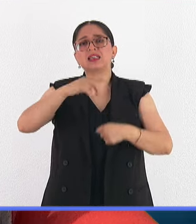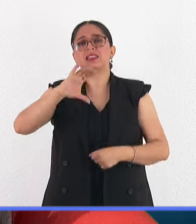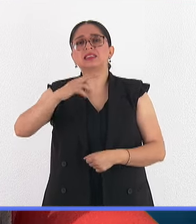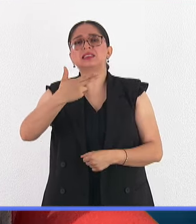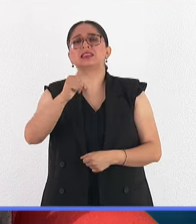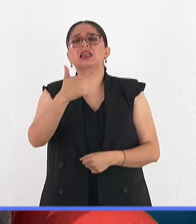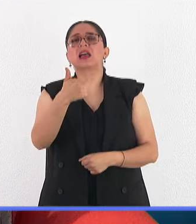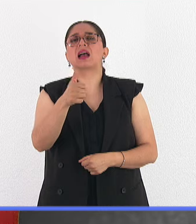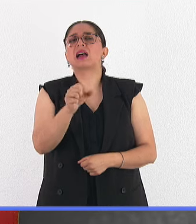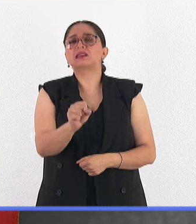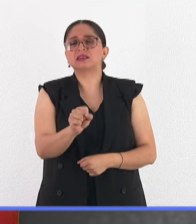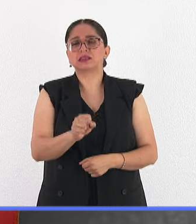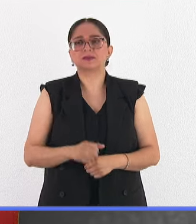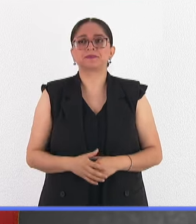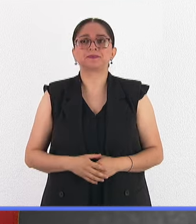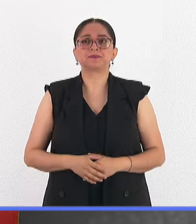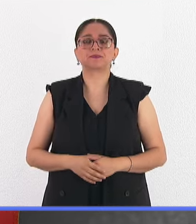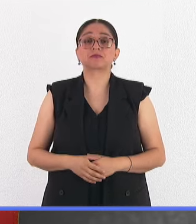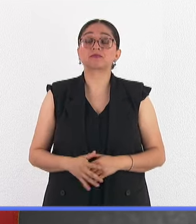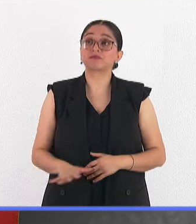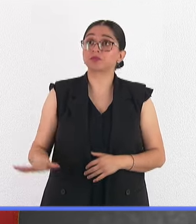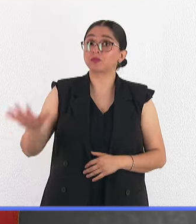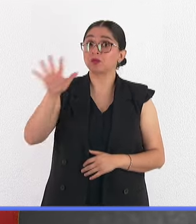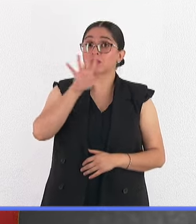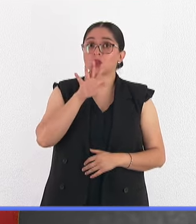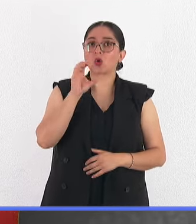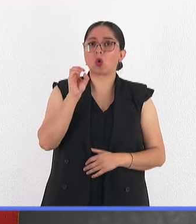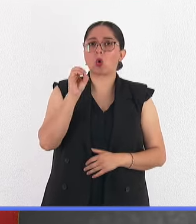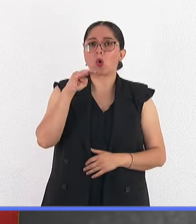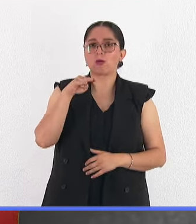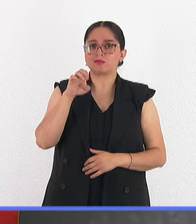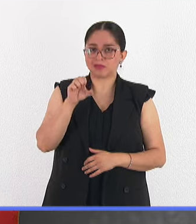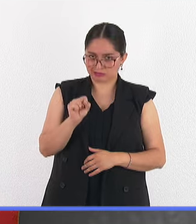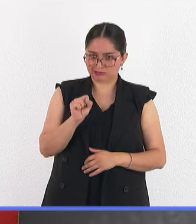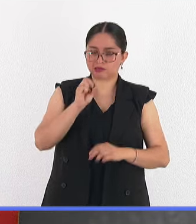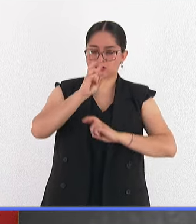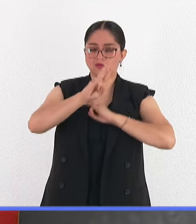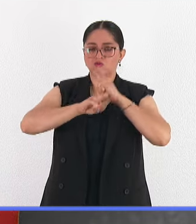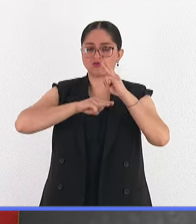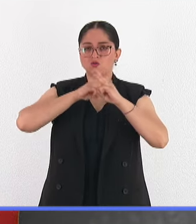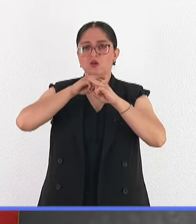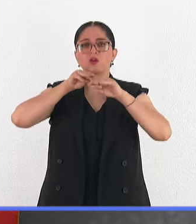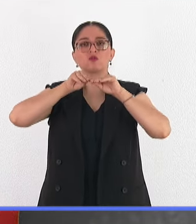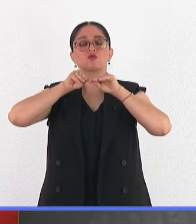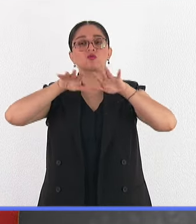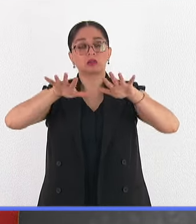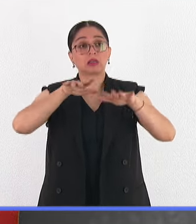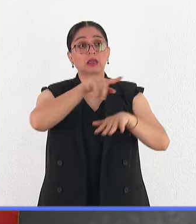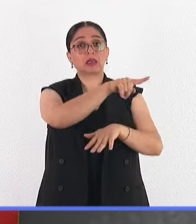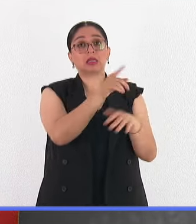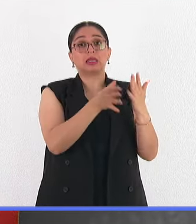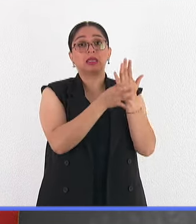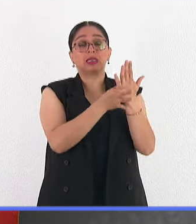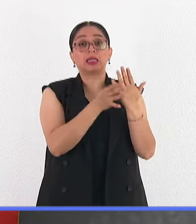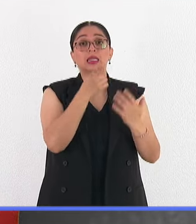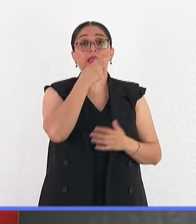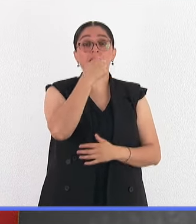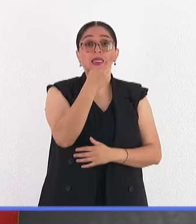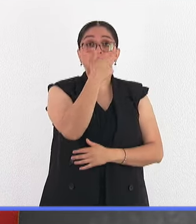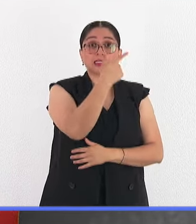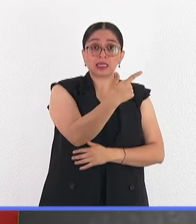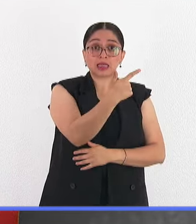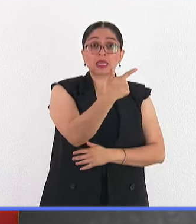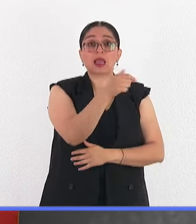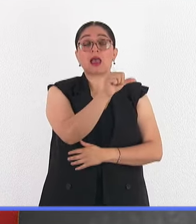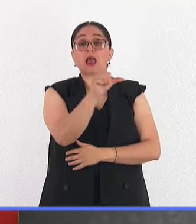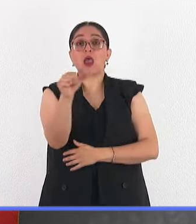hoy en día? Sí, bueno, a nivel mundial, la Organización Mundial de la Salud menciona que hay entre 7 a 8 millones